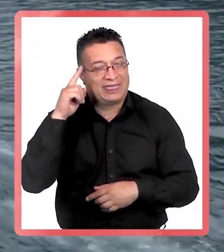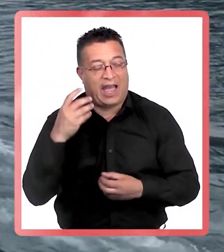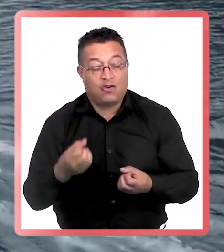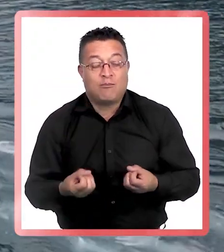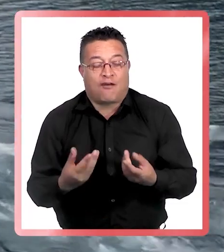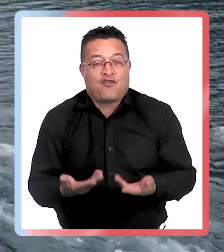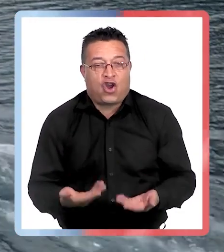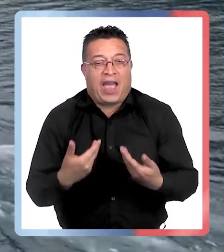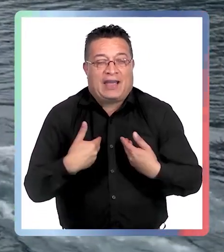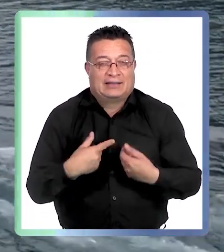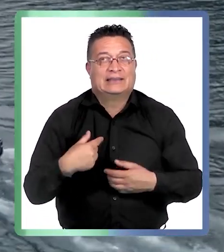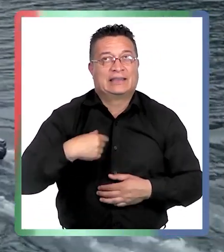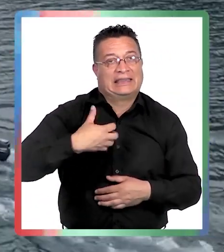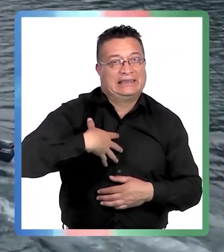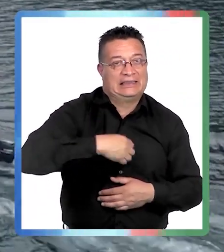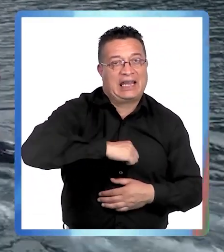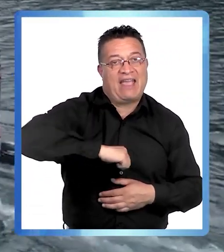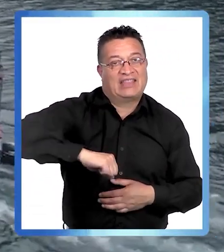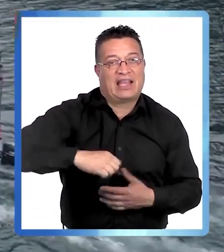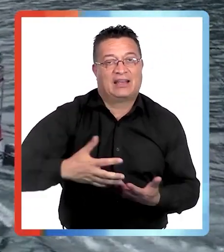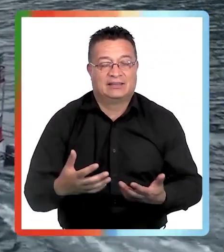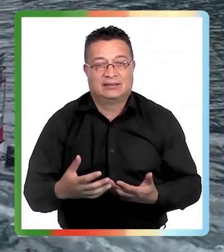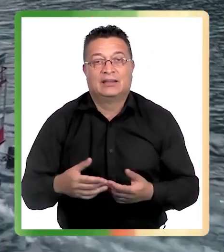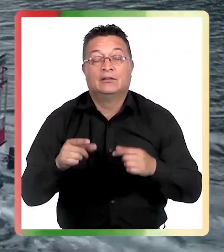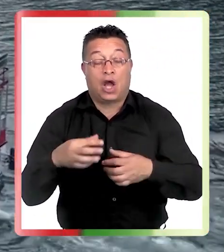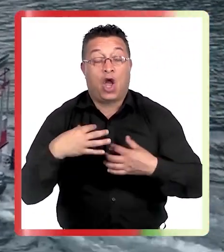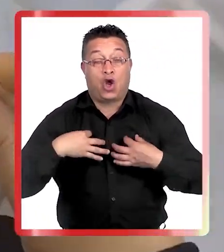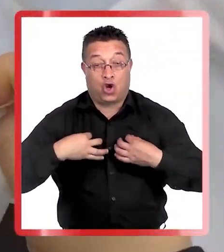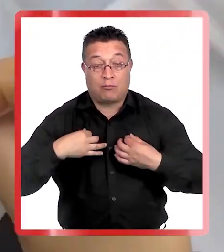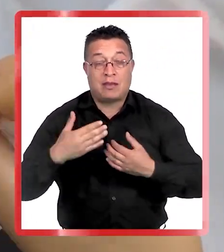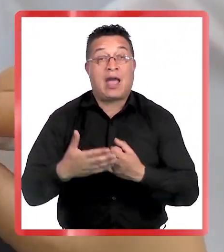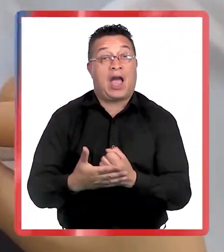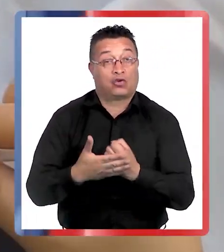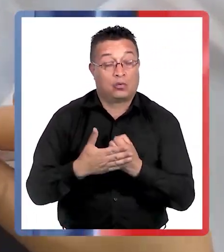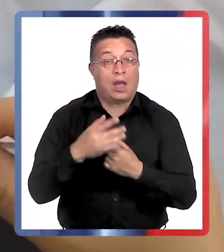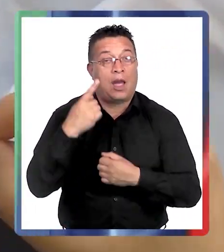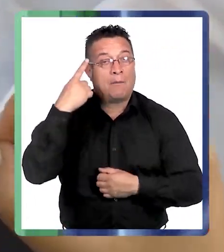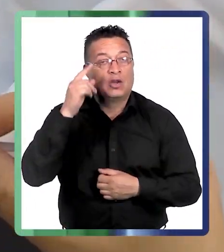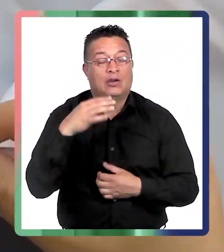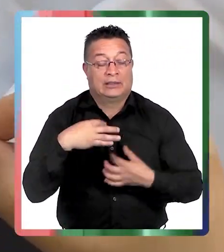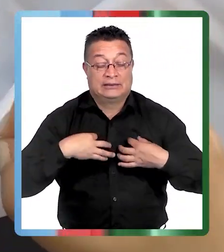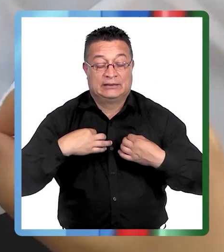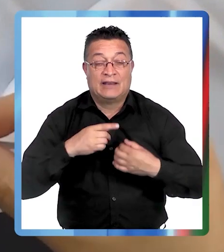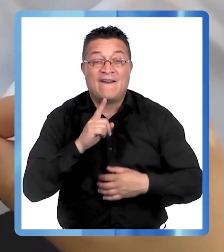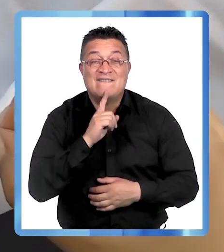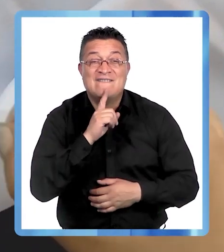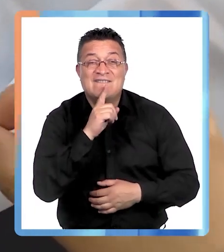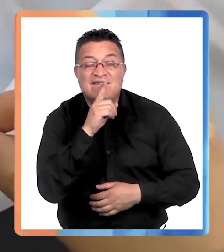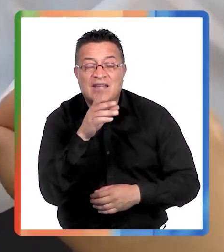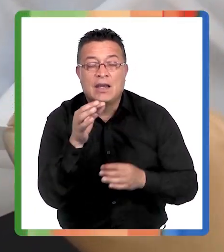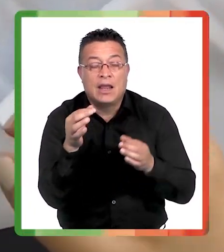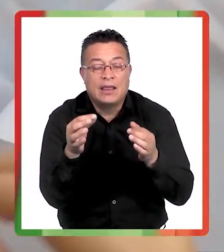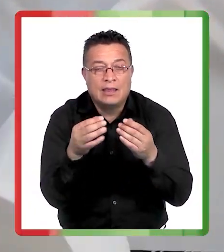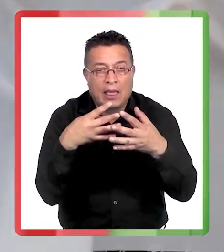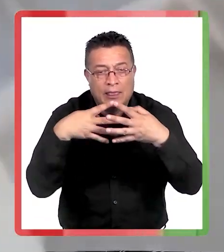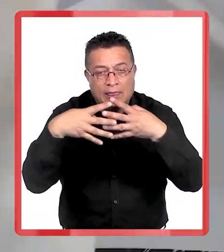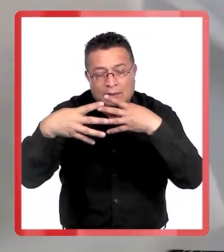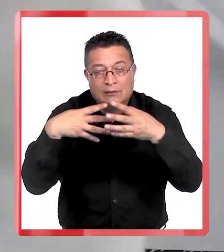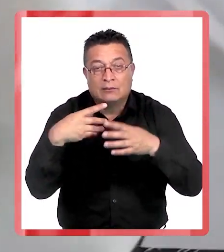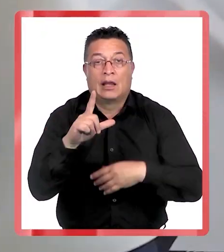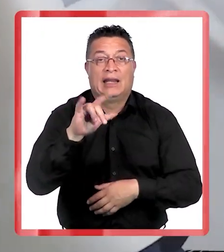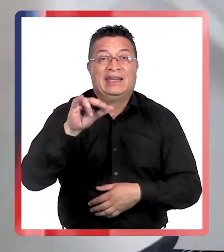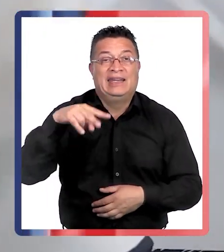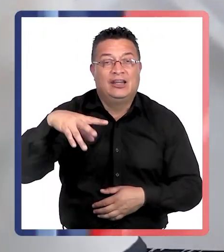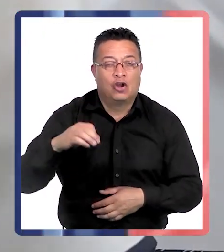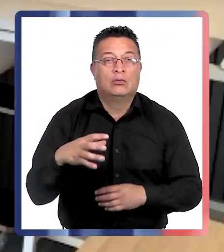que es lo que uno quiere evitar. Toda la ropa ayuda, pero, por ejemplo, las telas que son muy finitas o muy así como transparentes,